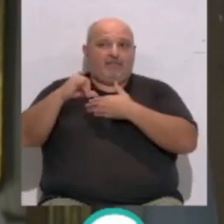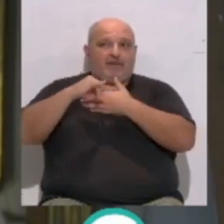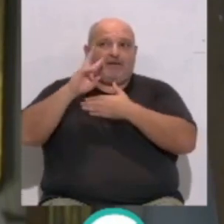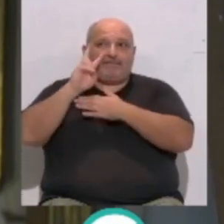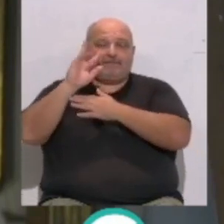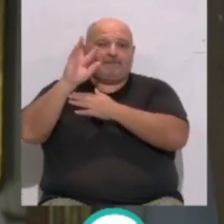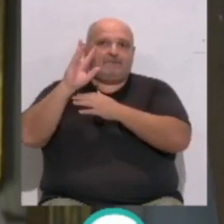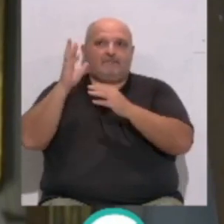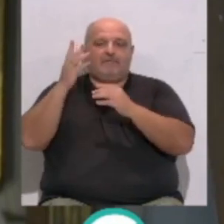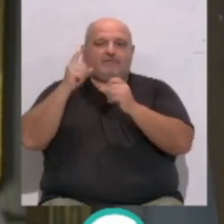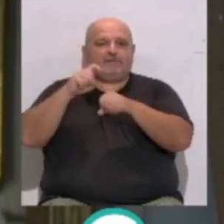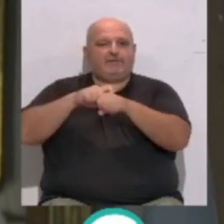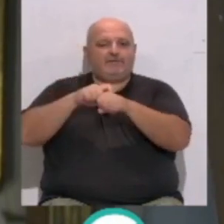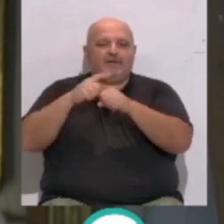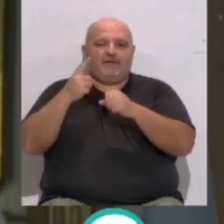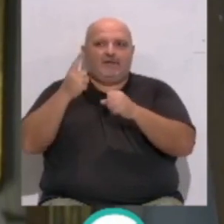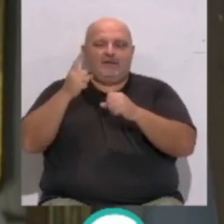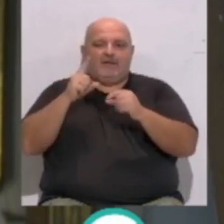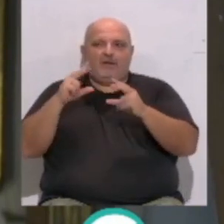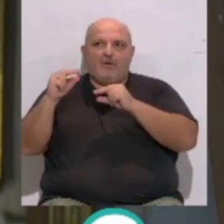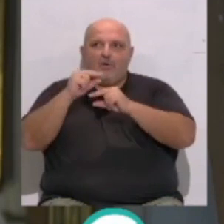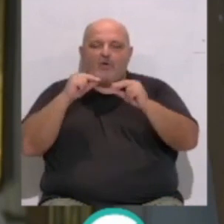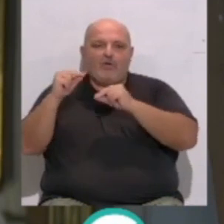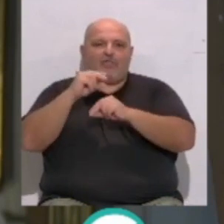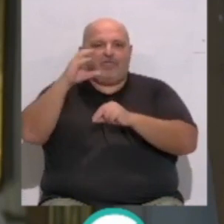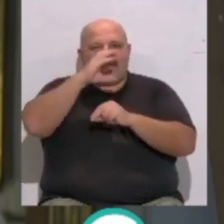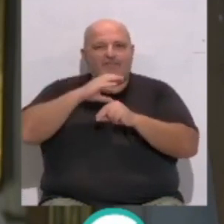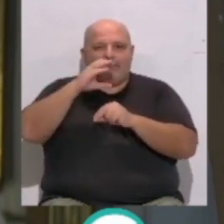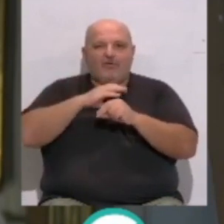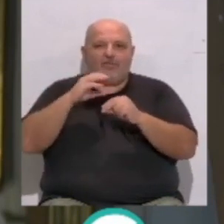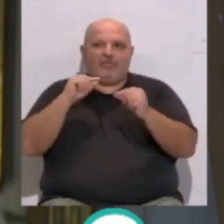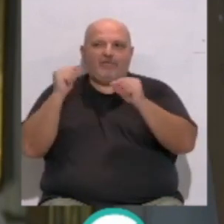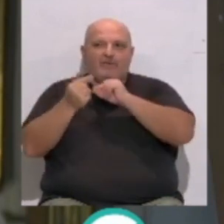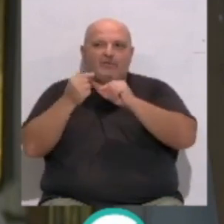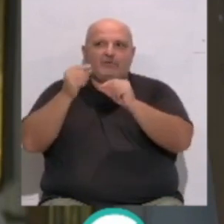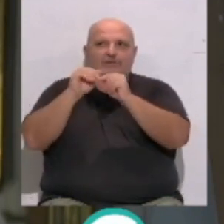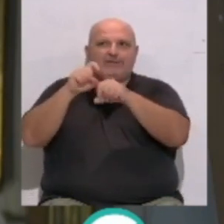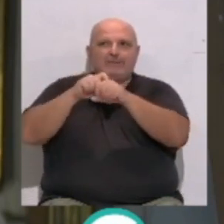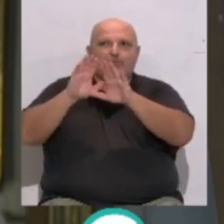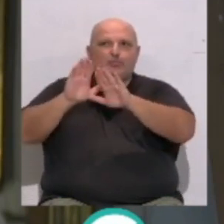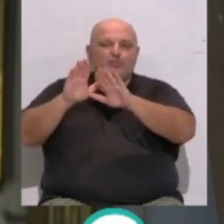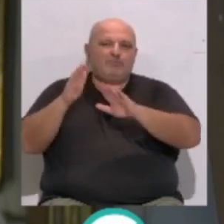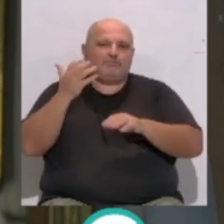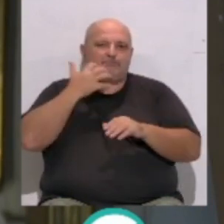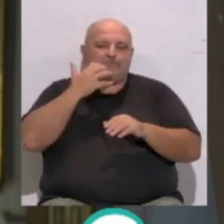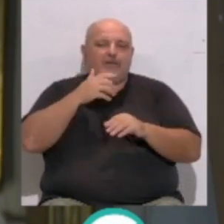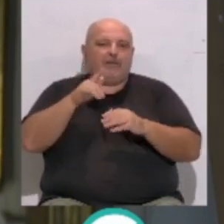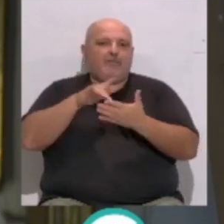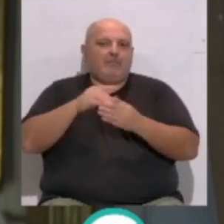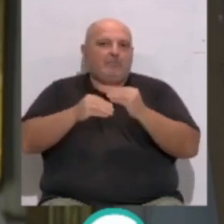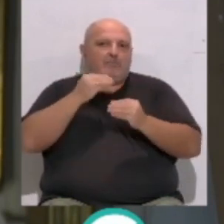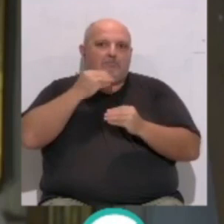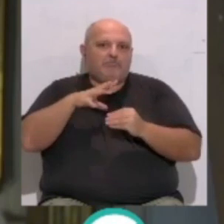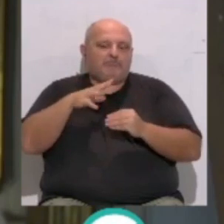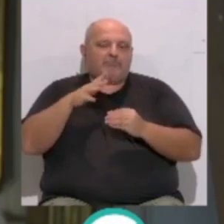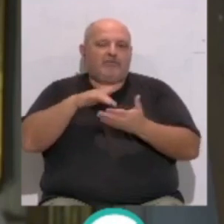para que sea el centro de la discusión científica, se planteen debates sobre su hechura. Así que también celebramos esta noticia de